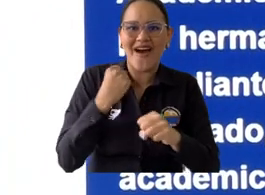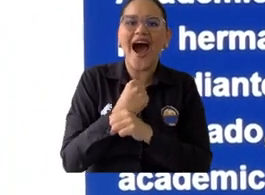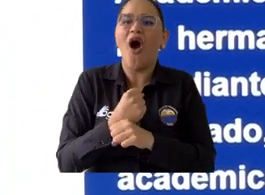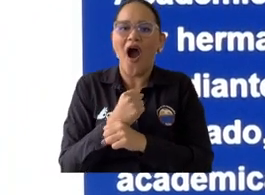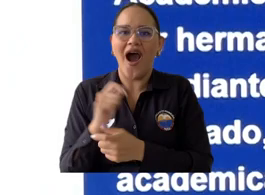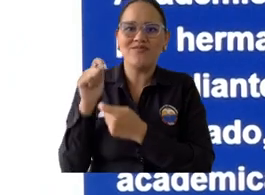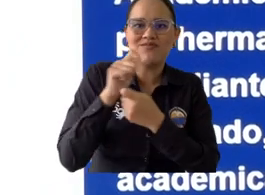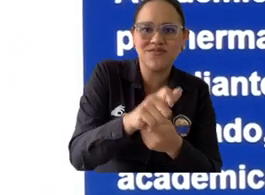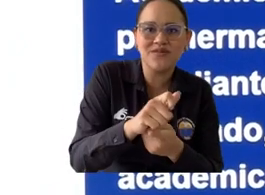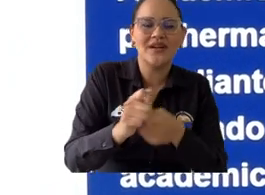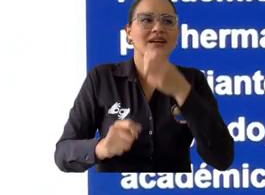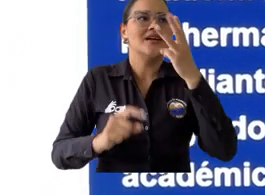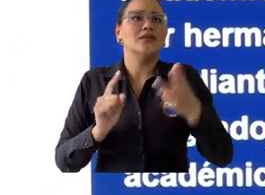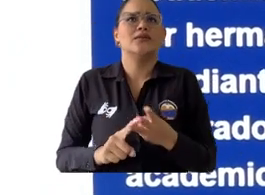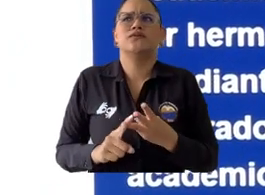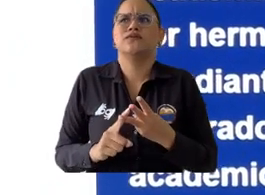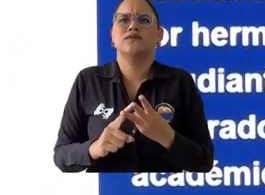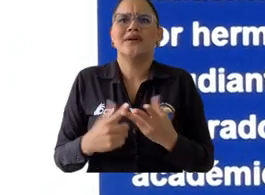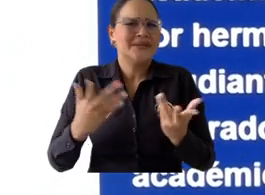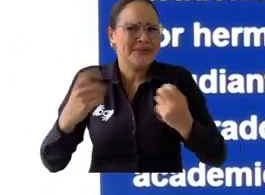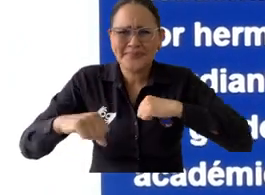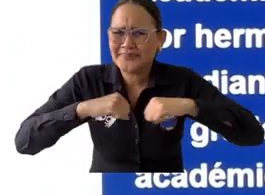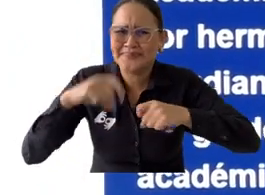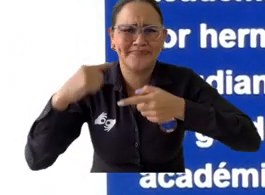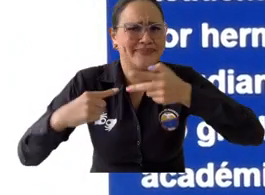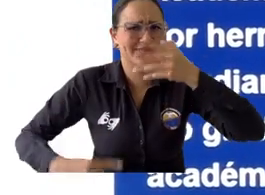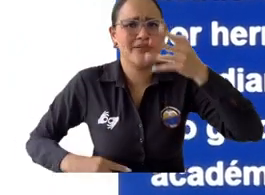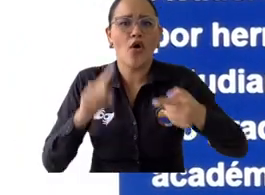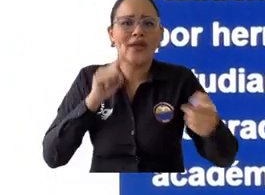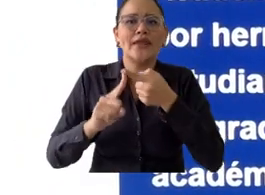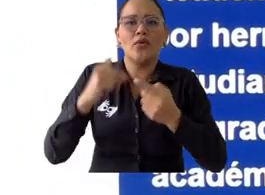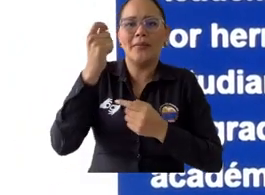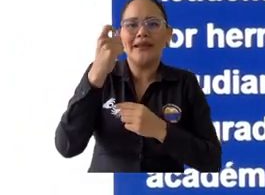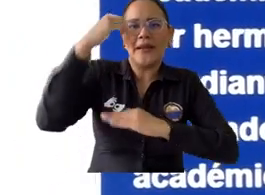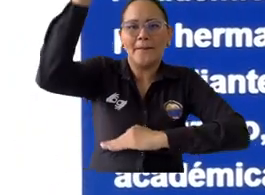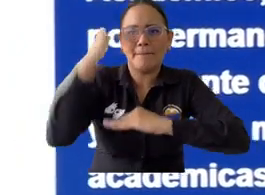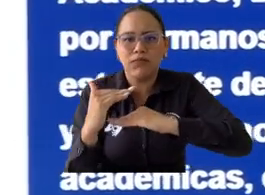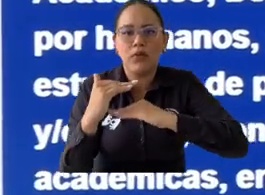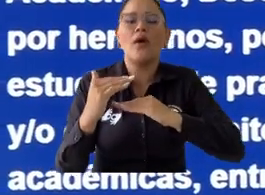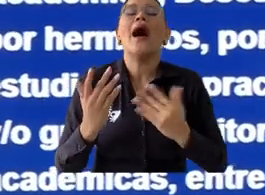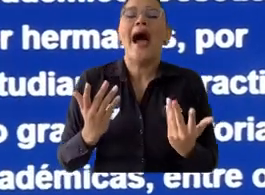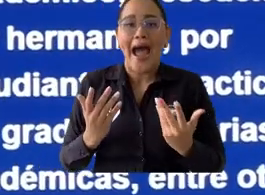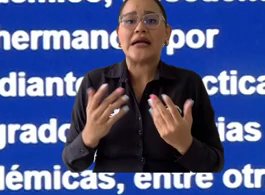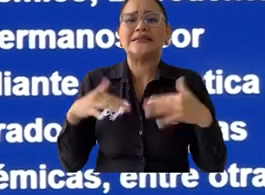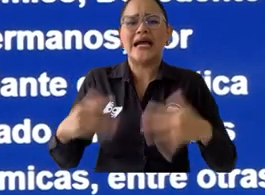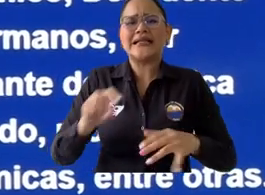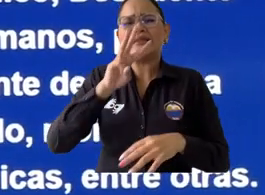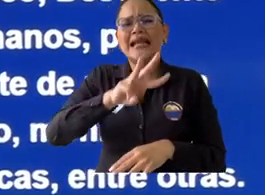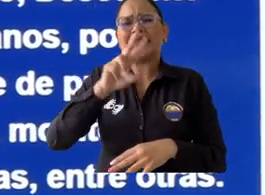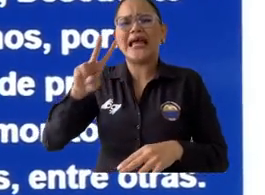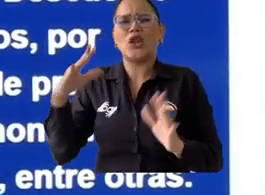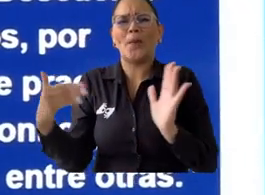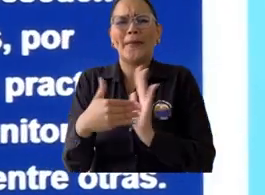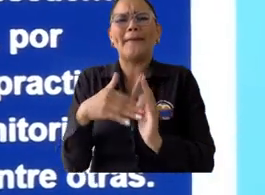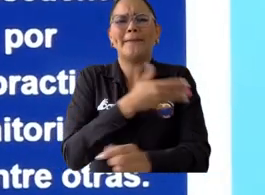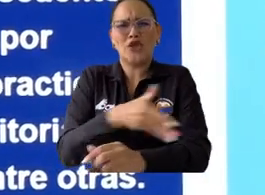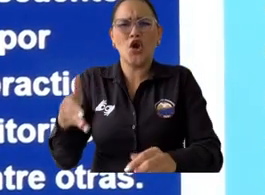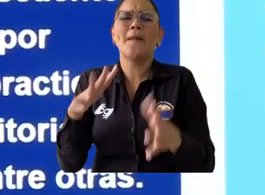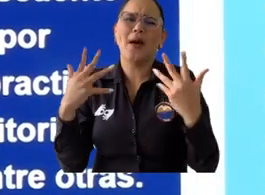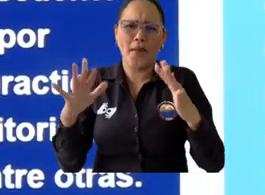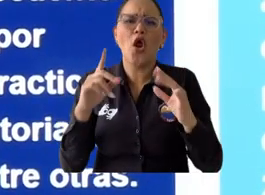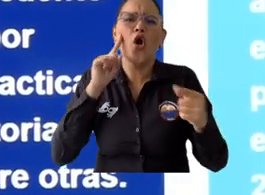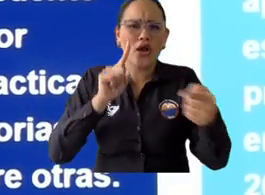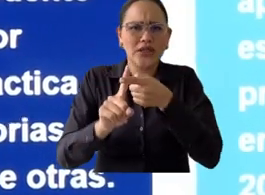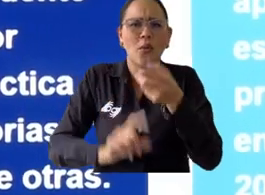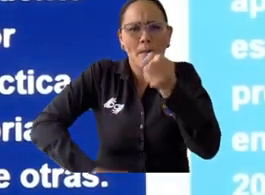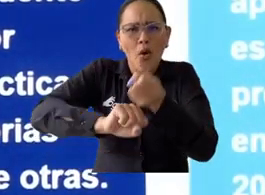millones de pesos que se han otorgado en este tipo de beneficios directamente para estudiantes. Y además de matrícula cero, para el primer semestre del año fueron